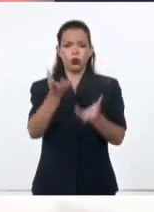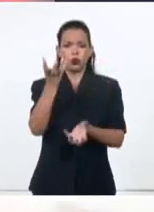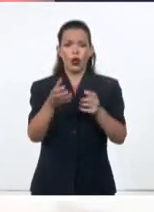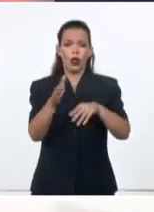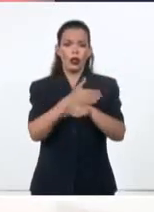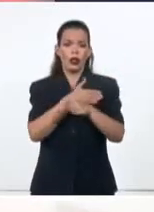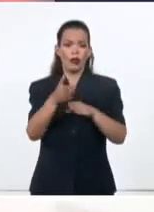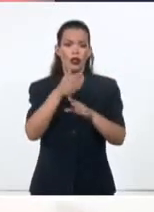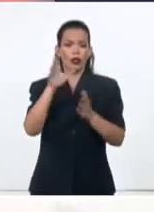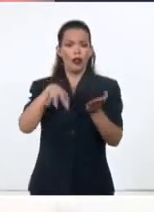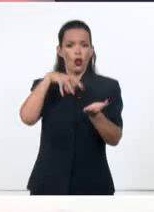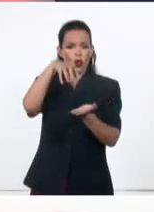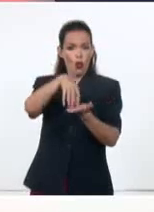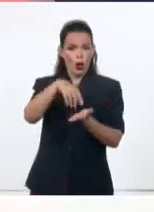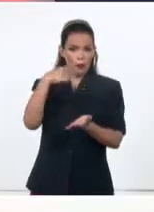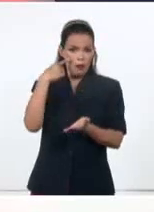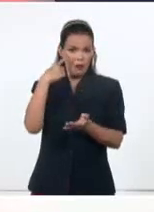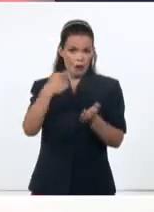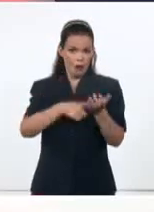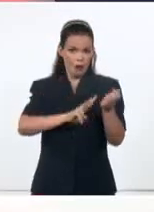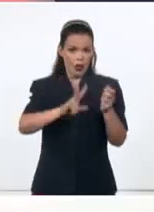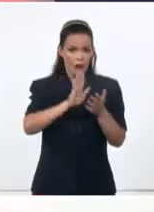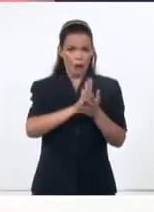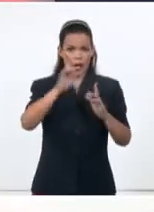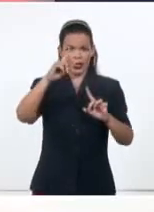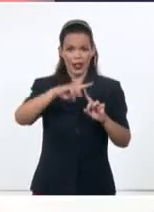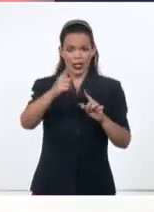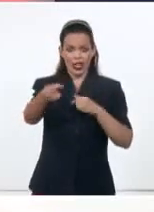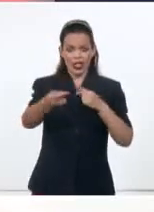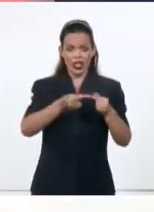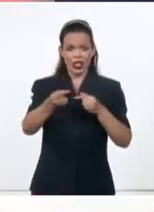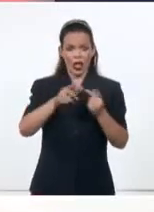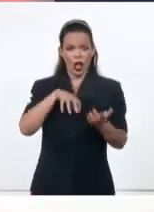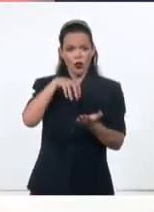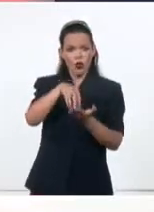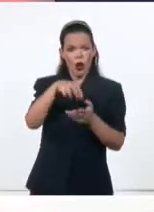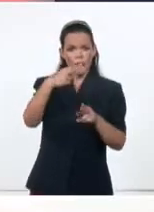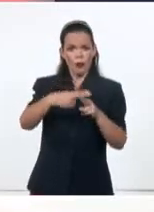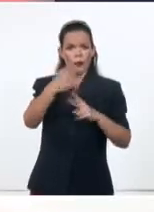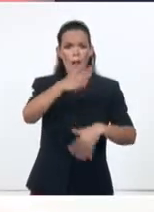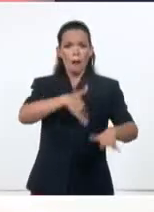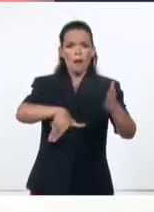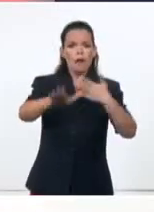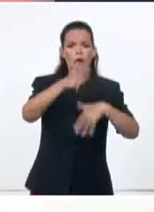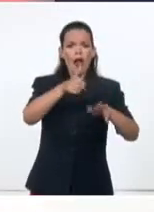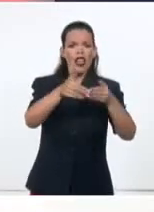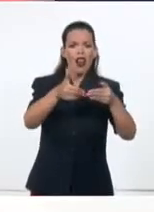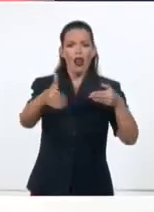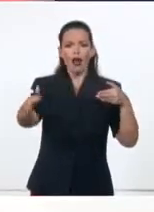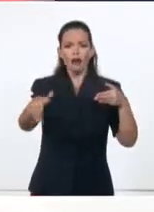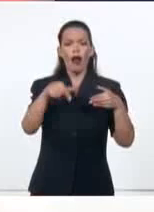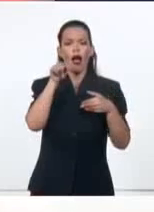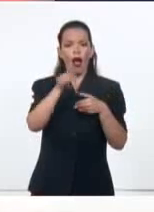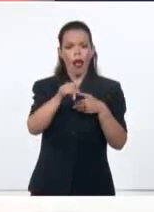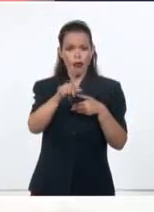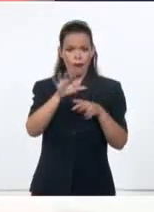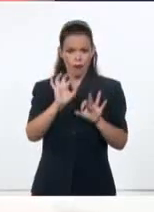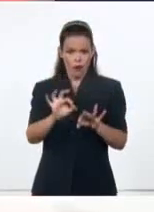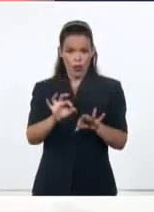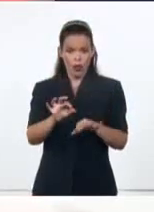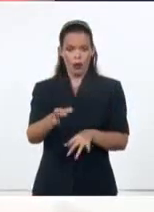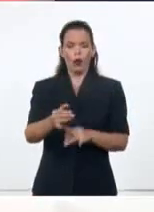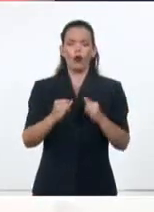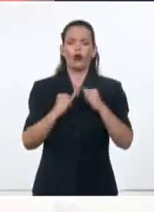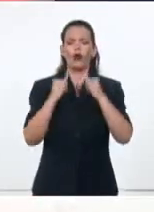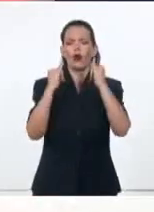una zona cercana a Playa Larga, en la provincia de Matanzas. Tenemos imágenes compartidas por nuestro colega Lázaro Manuel Alonso, quien manifestaba además